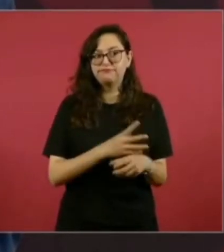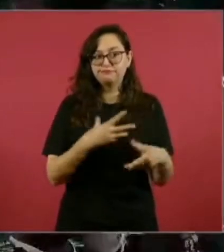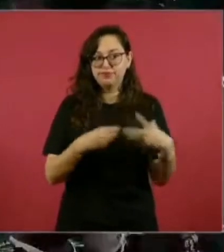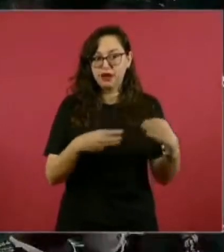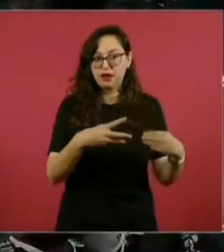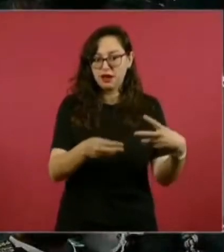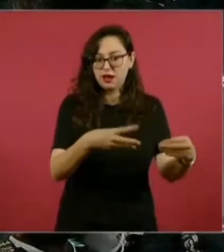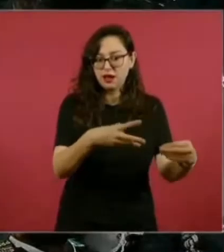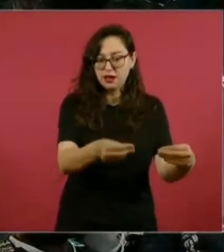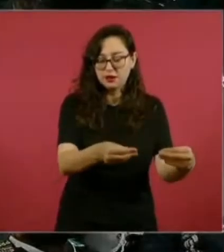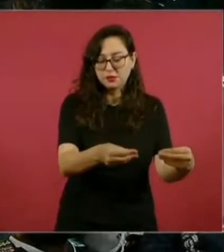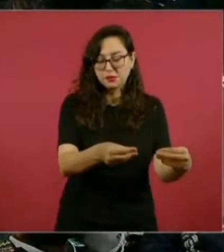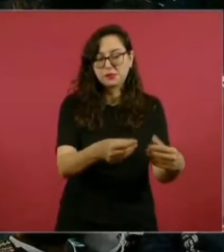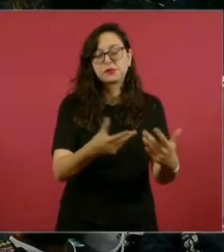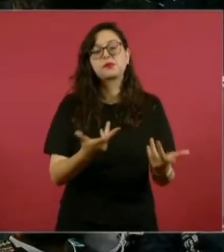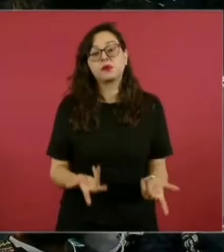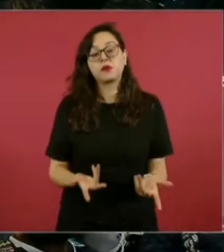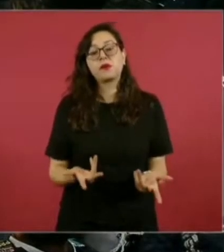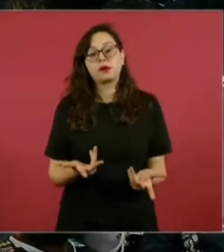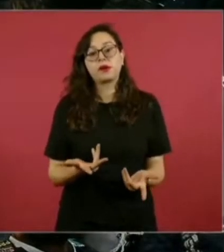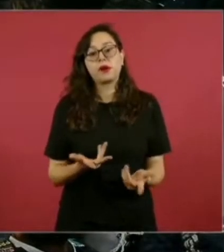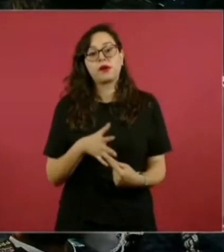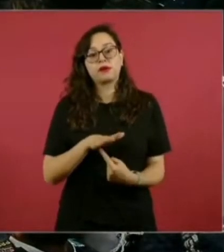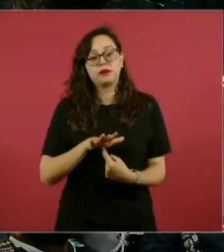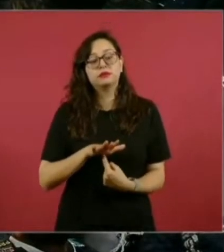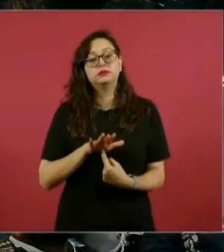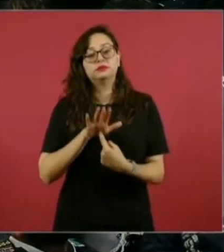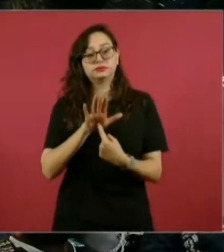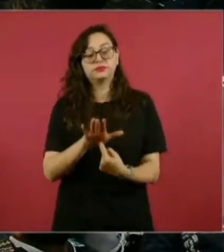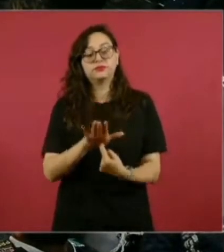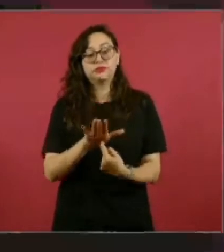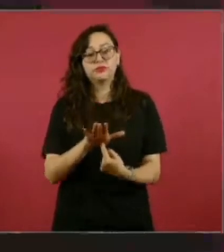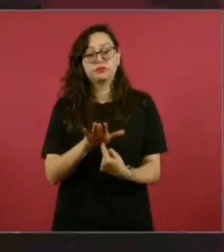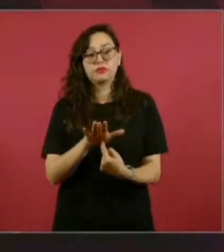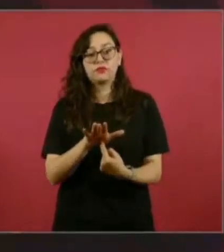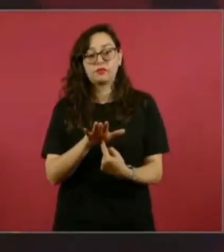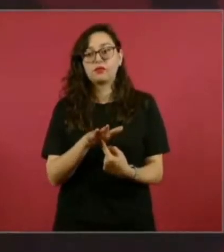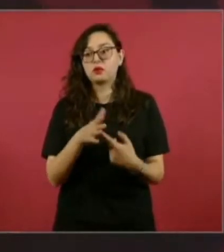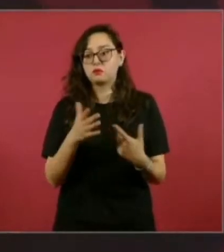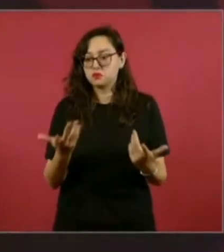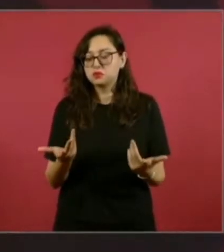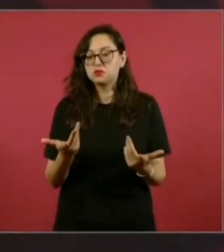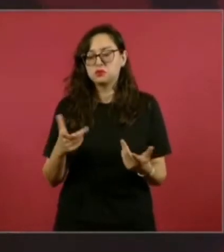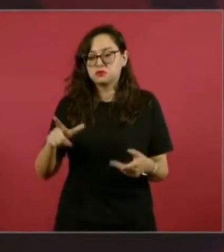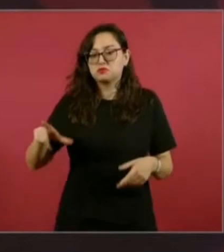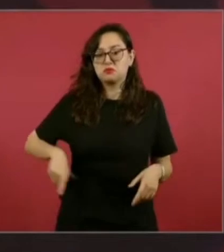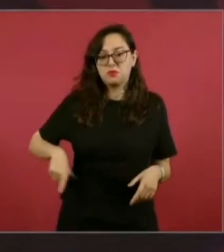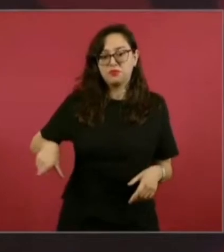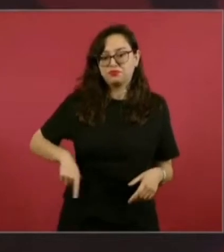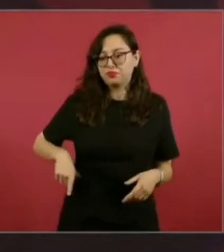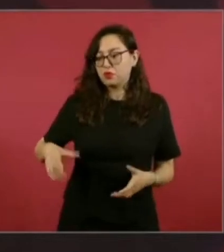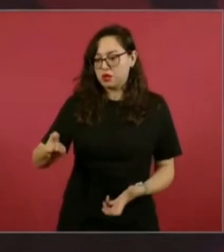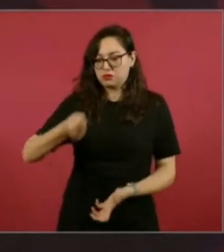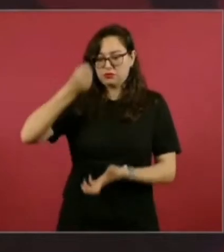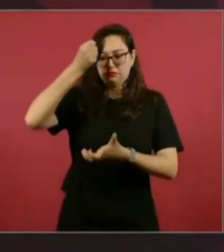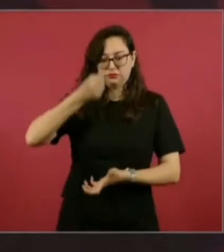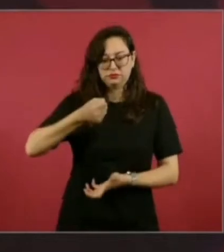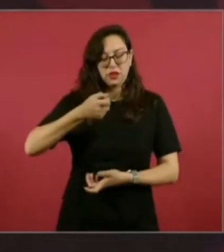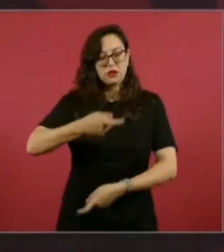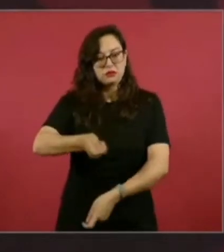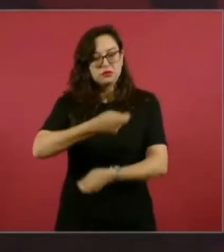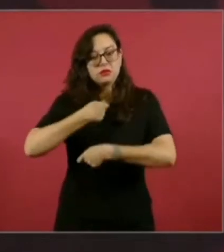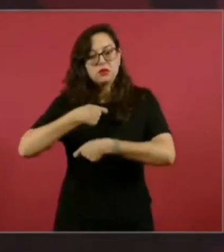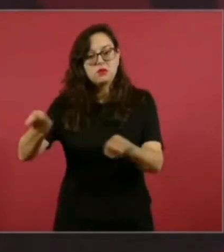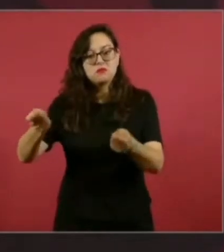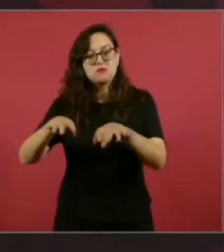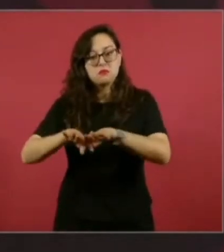demostró que si hay una buena distribución del ingreso, de la riqueza, del presupuesto, se